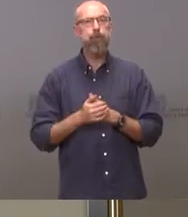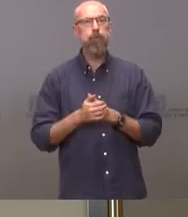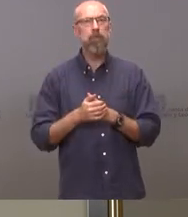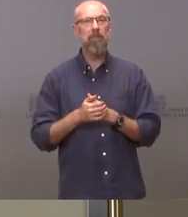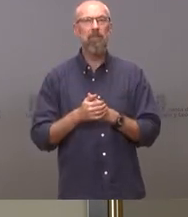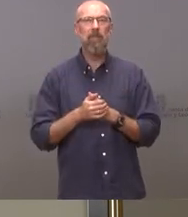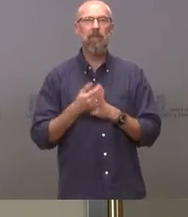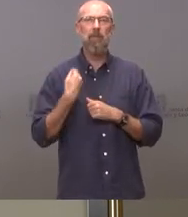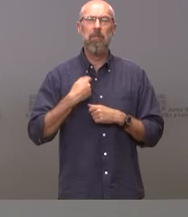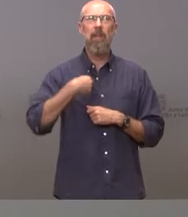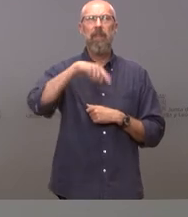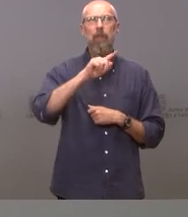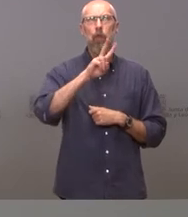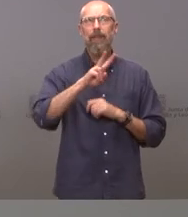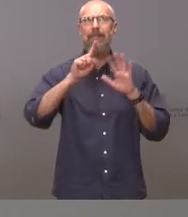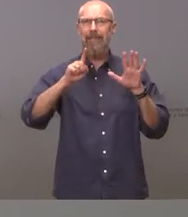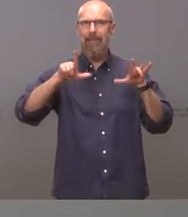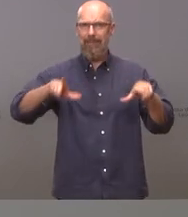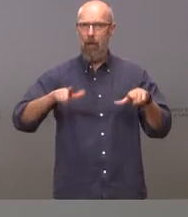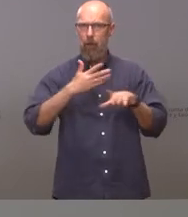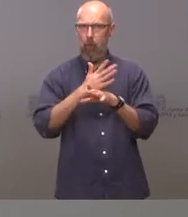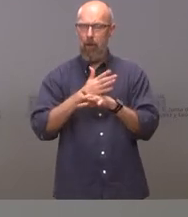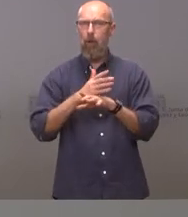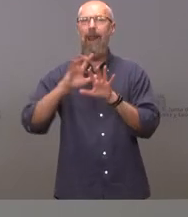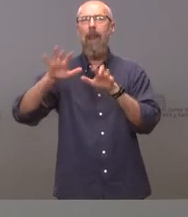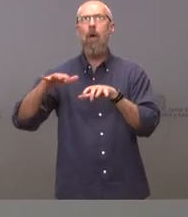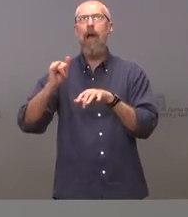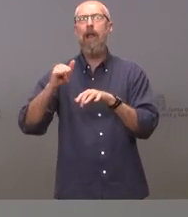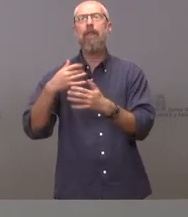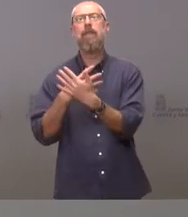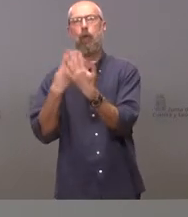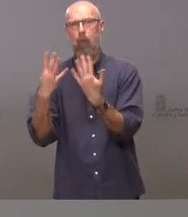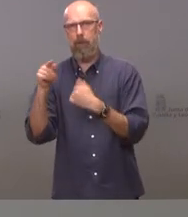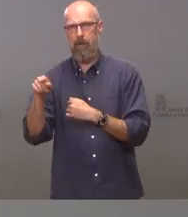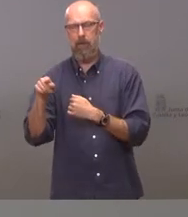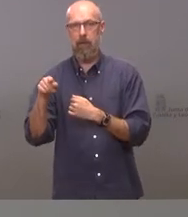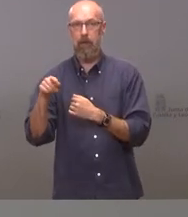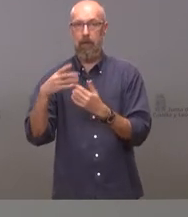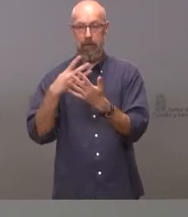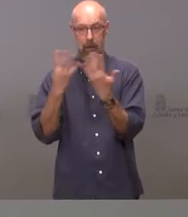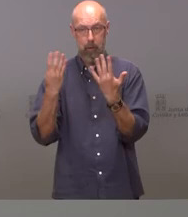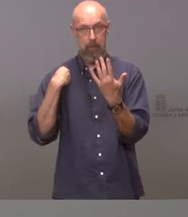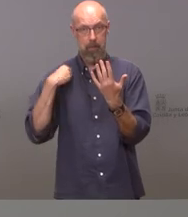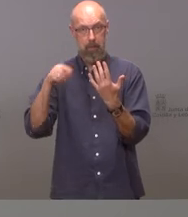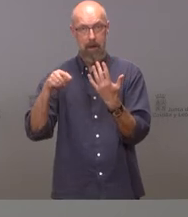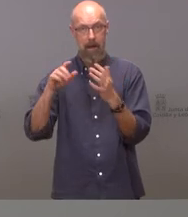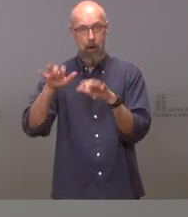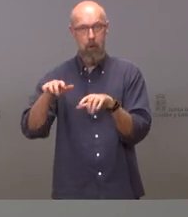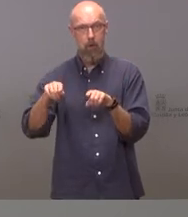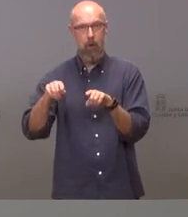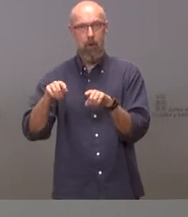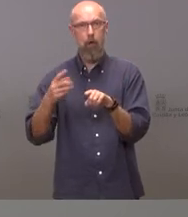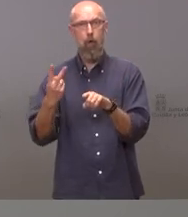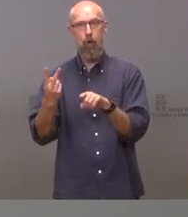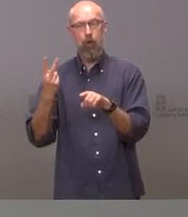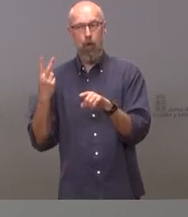los 126 salones de juego hay en la provincia de león 19 y de las 19 casas de apuestas en la provincia de león hay dos